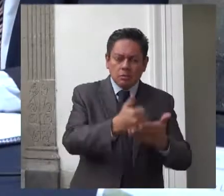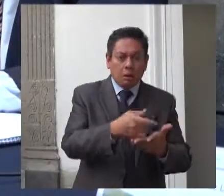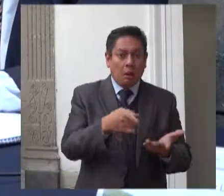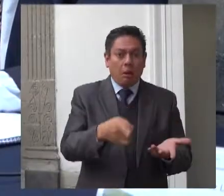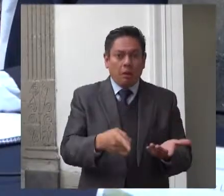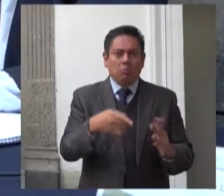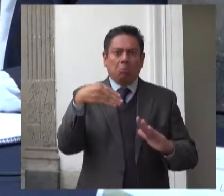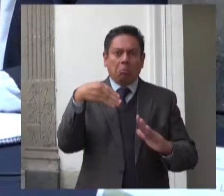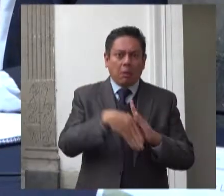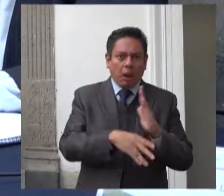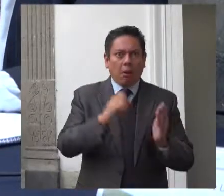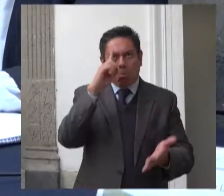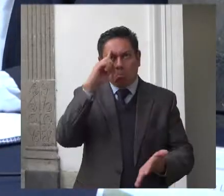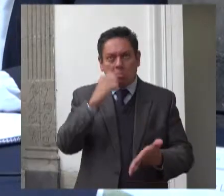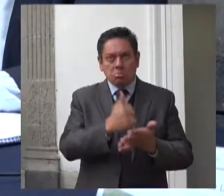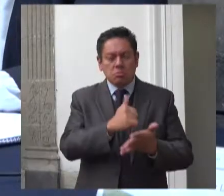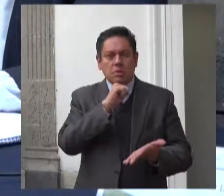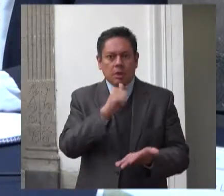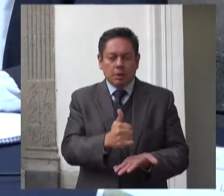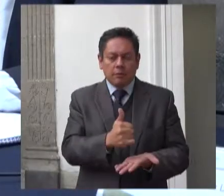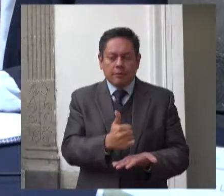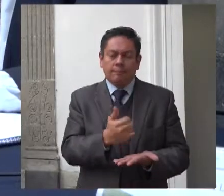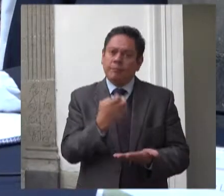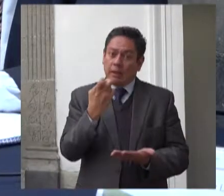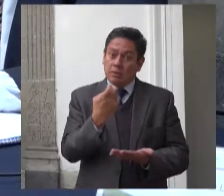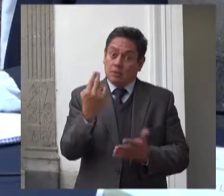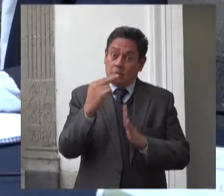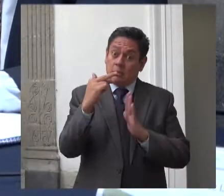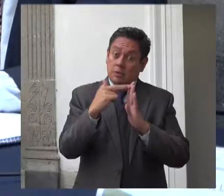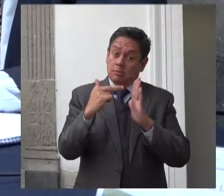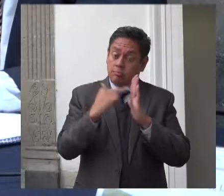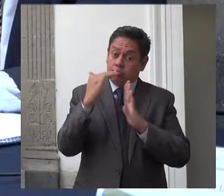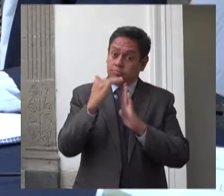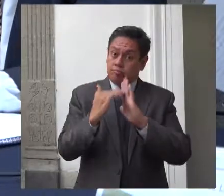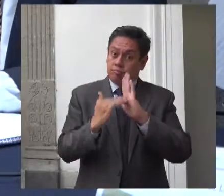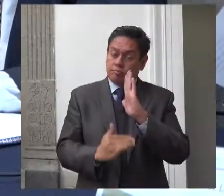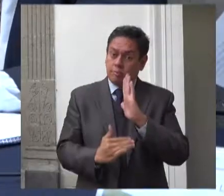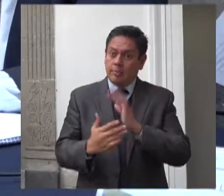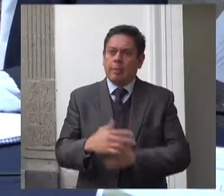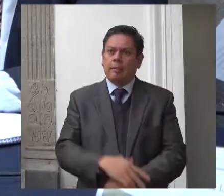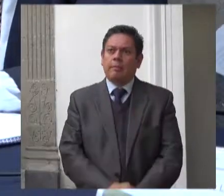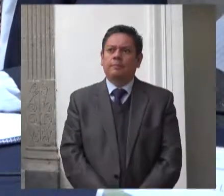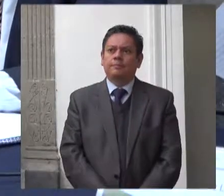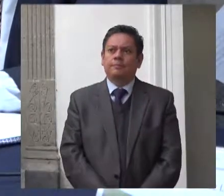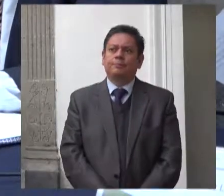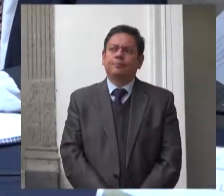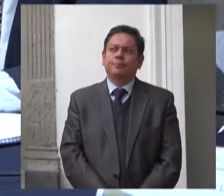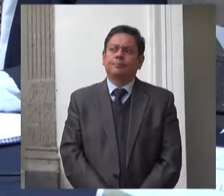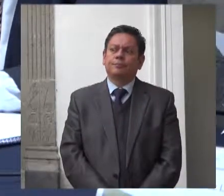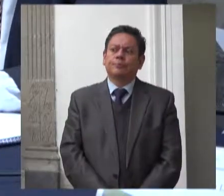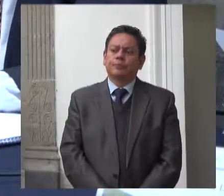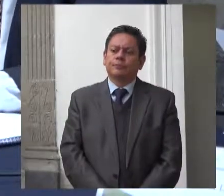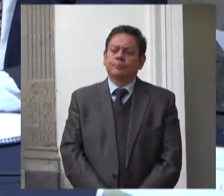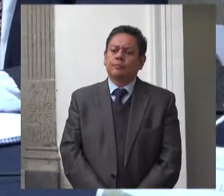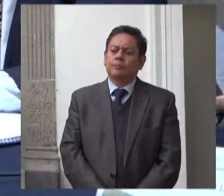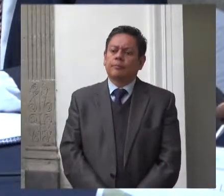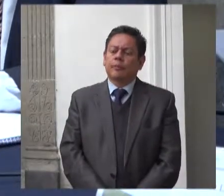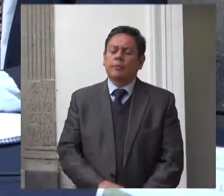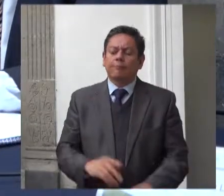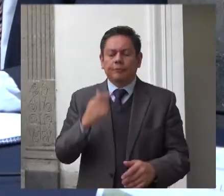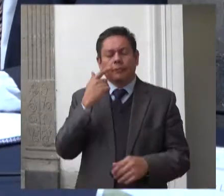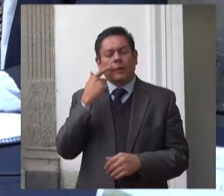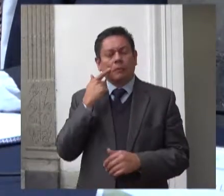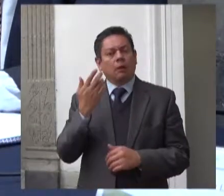por lo anteriormente expuesto la comisión nacional en